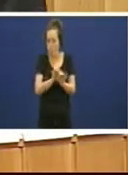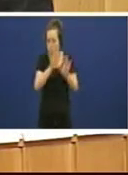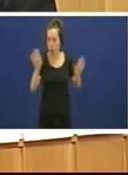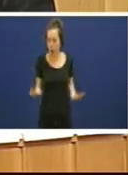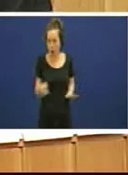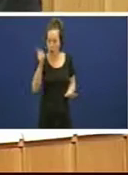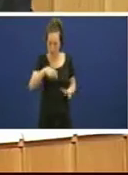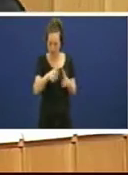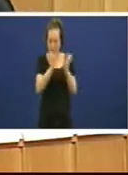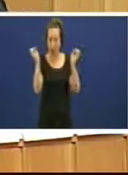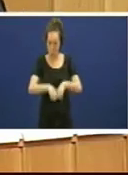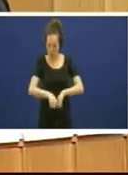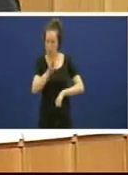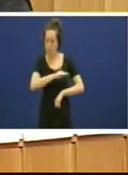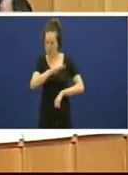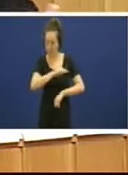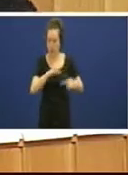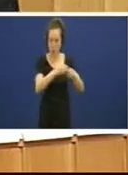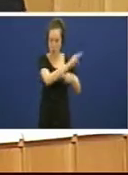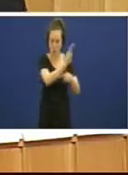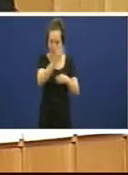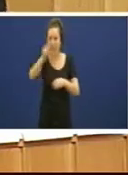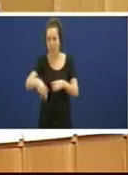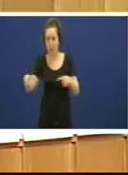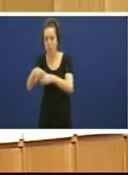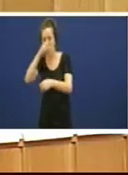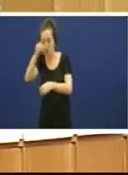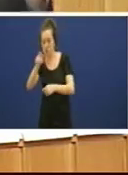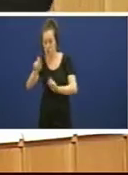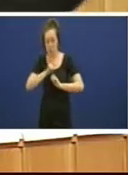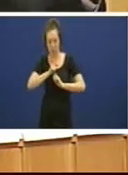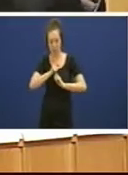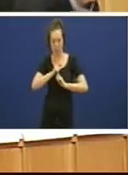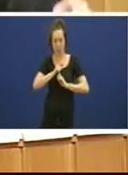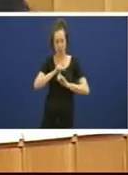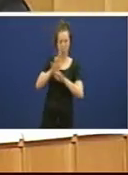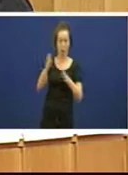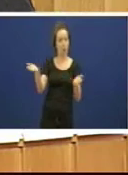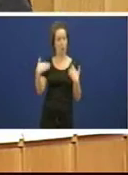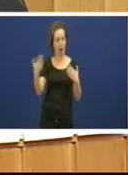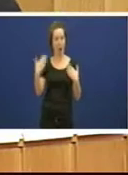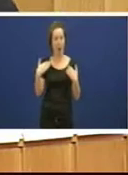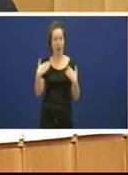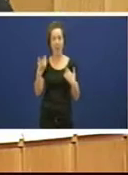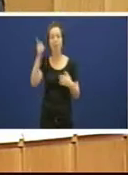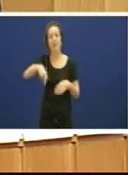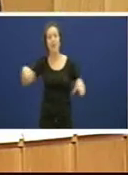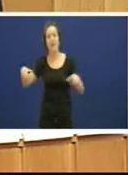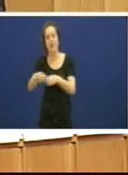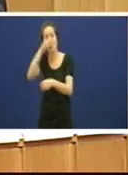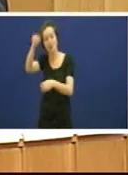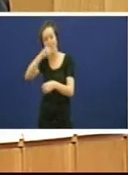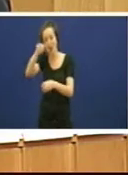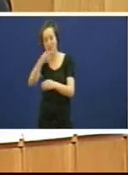Partido Popular e o Partido Socialista e algo que tamén é difícil de duvidar foi un goberno socialista o que impulsou